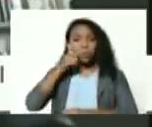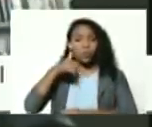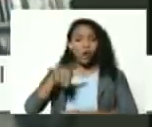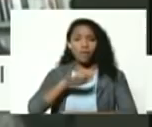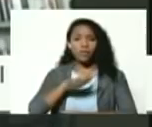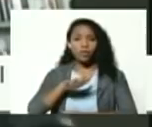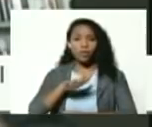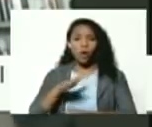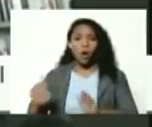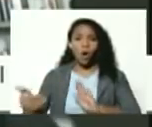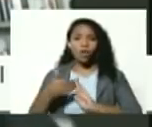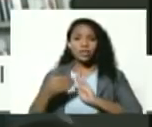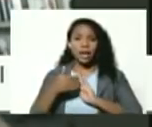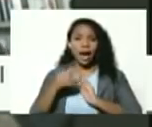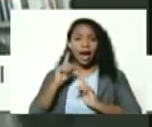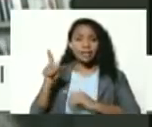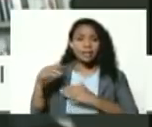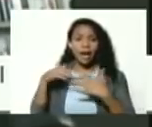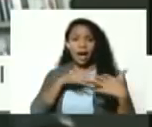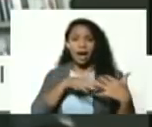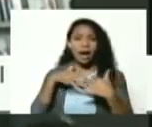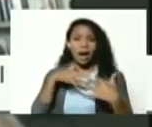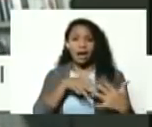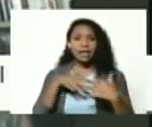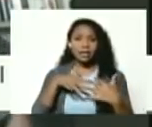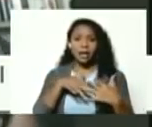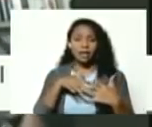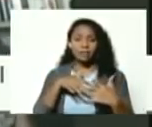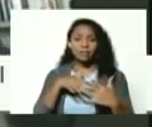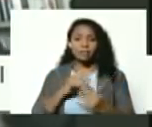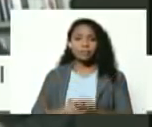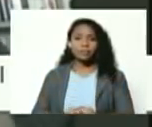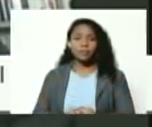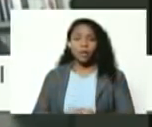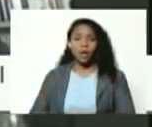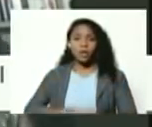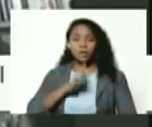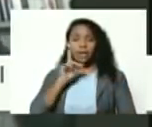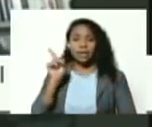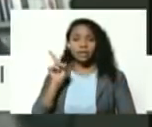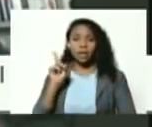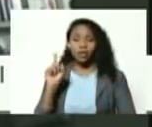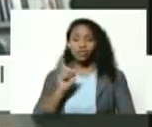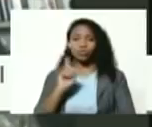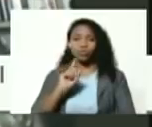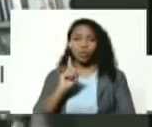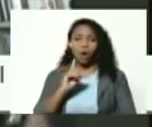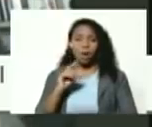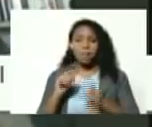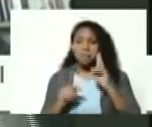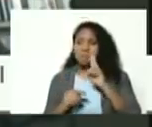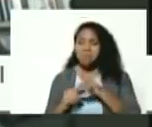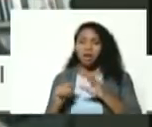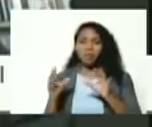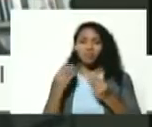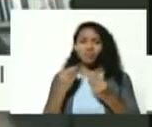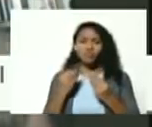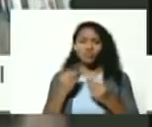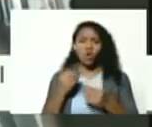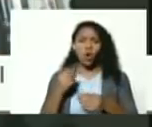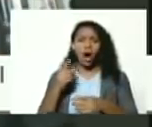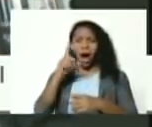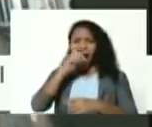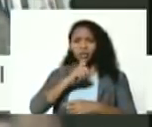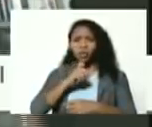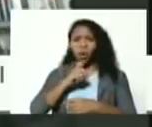contra esa guerra híbrida no hemos visto hace muchos muchos años